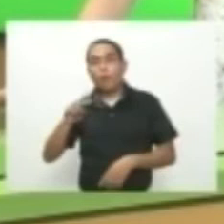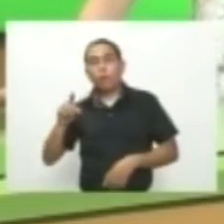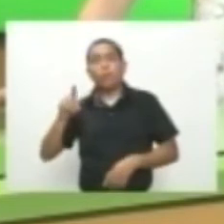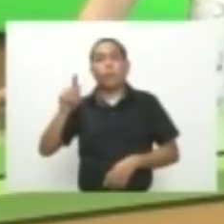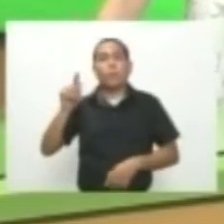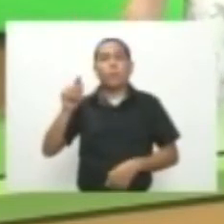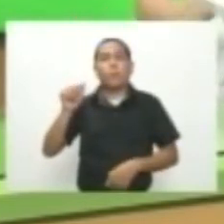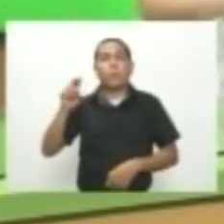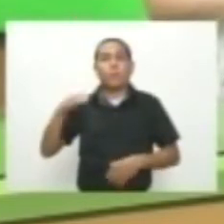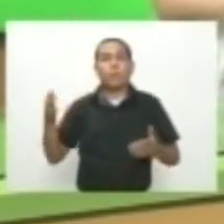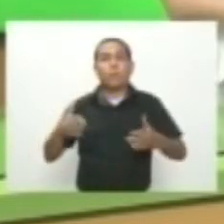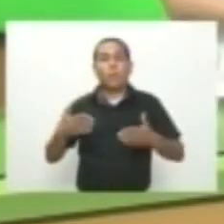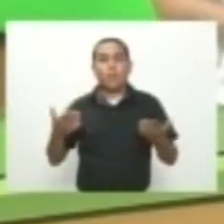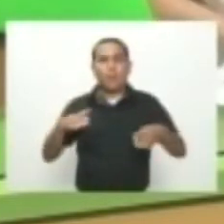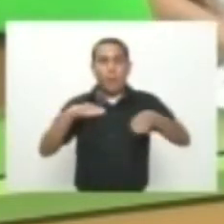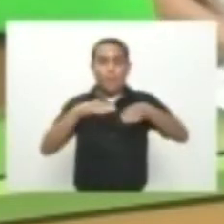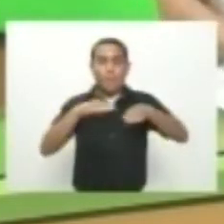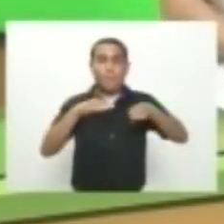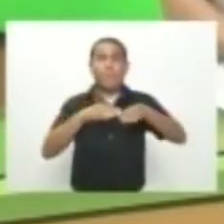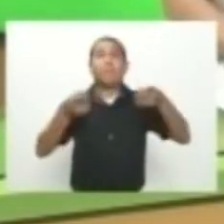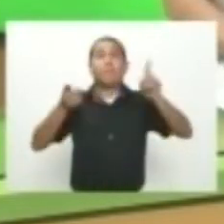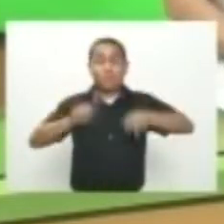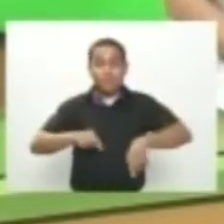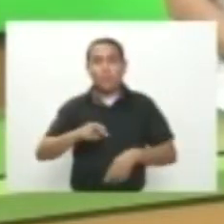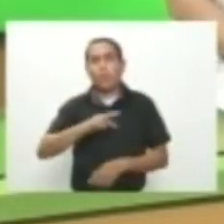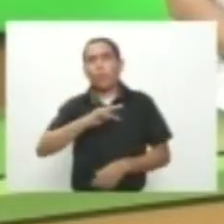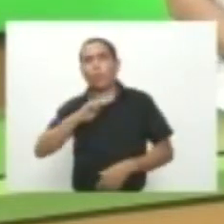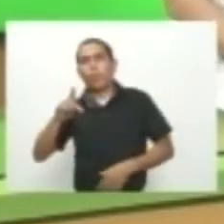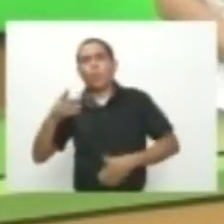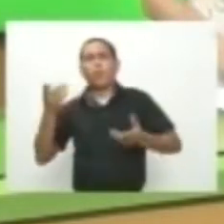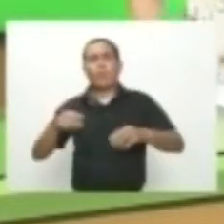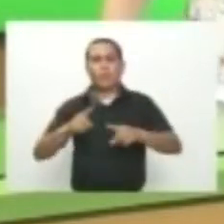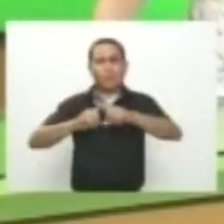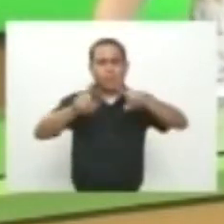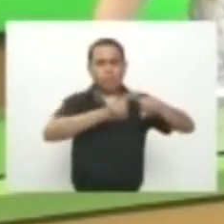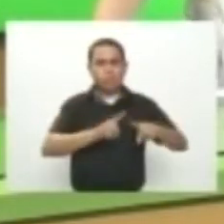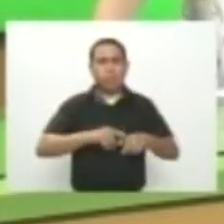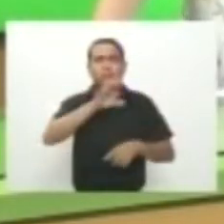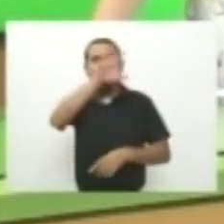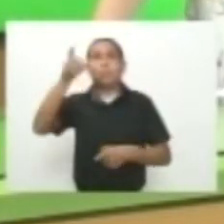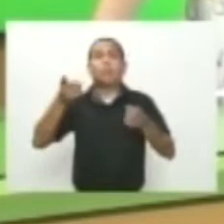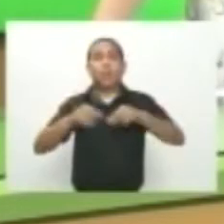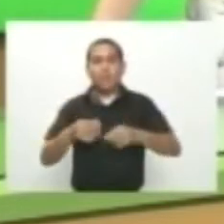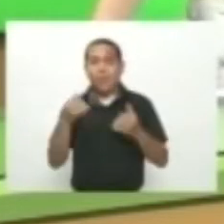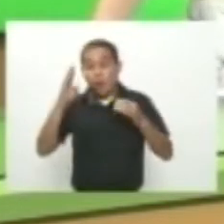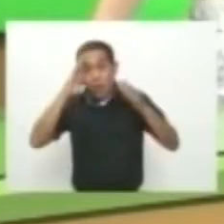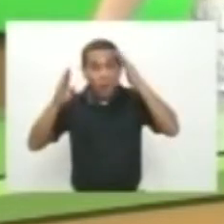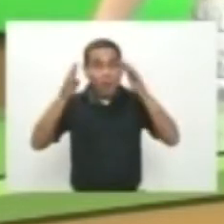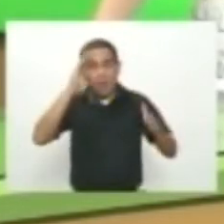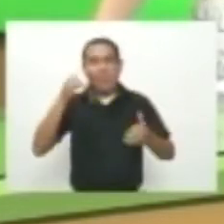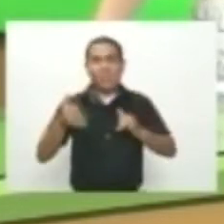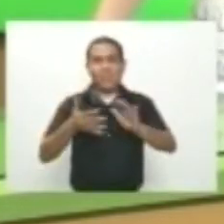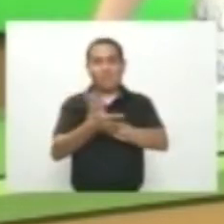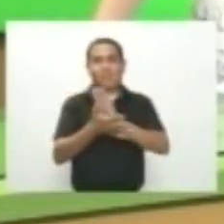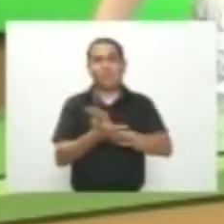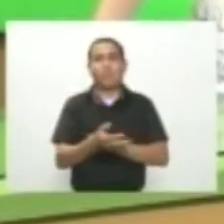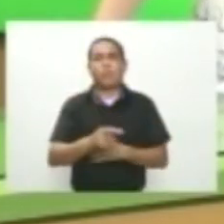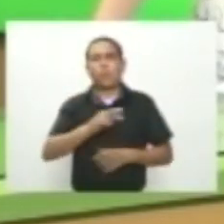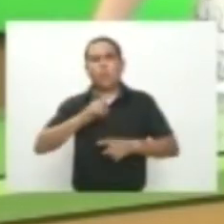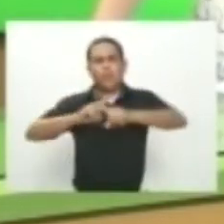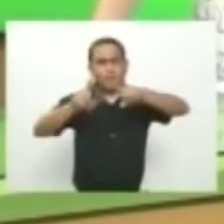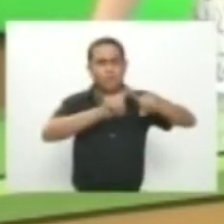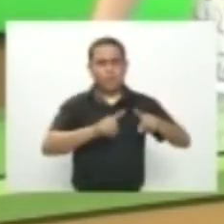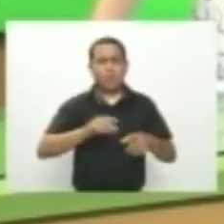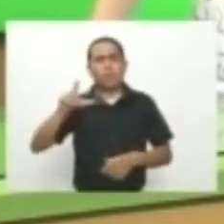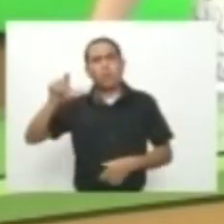Magangue Bolívar Y Sandra Flores Desde República Dominicana Mire, yo le tengo A Maruja Esther Solano Que está ahí conectada Con nosotros También